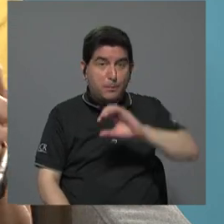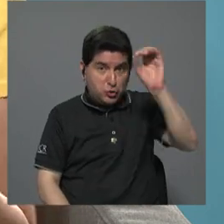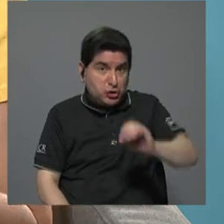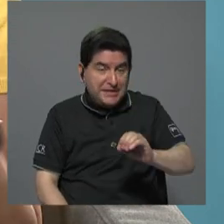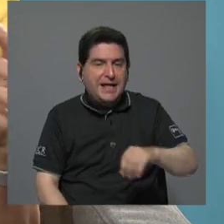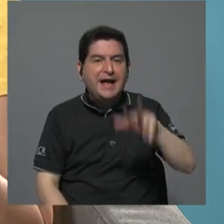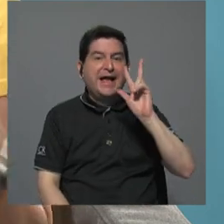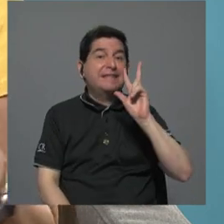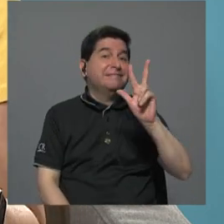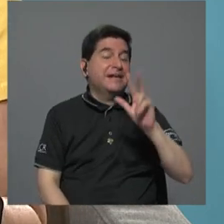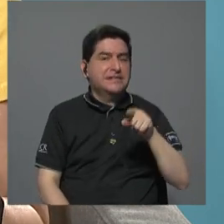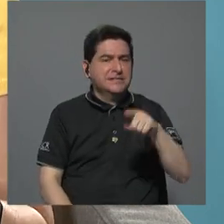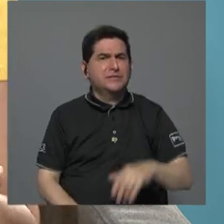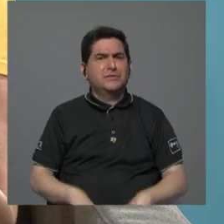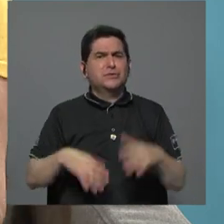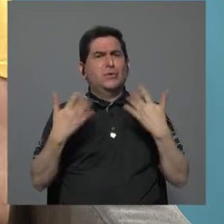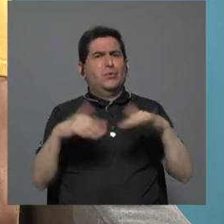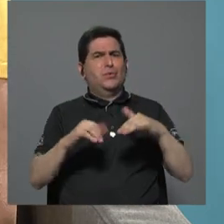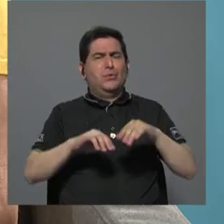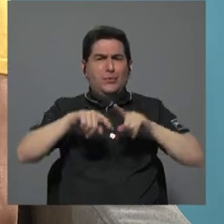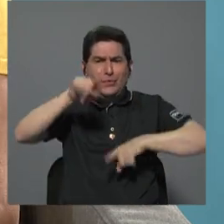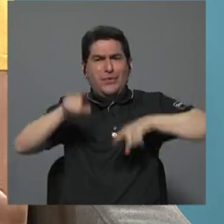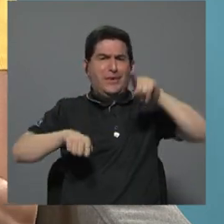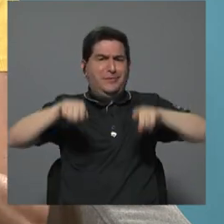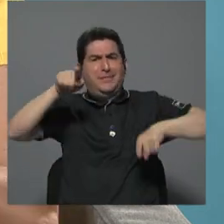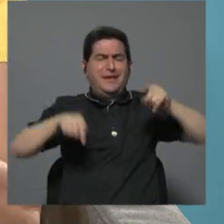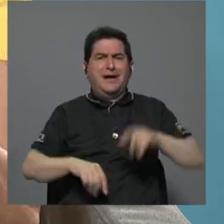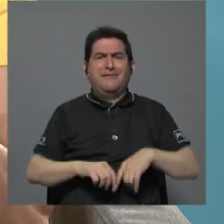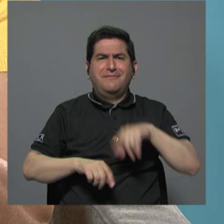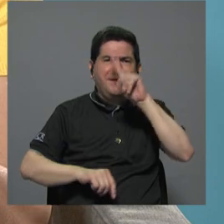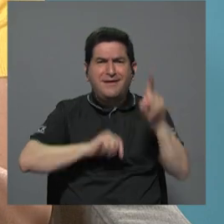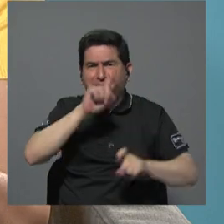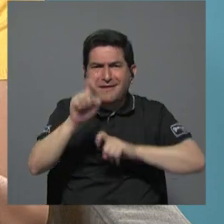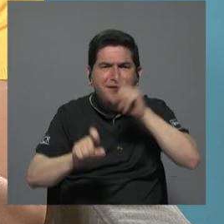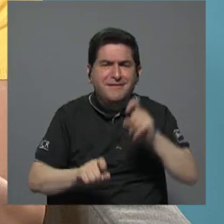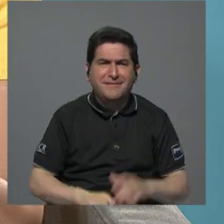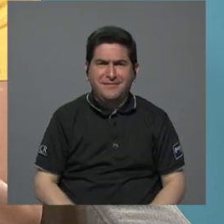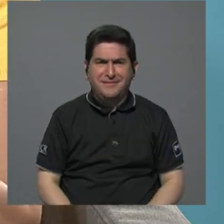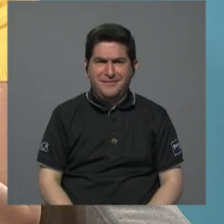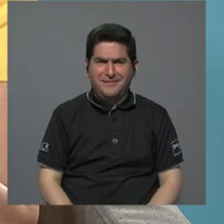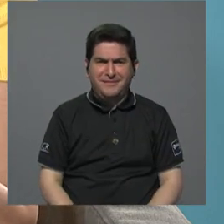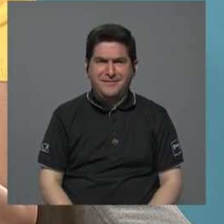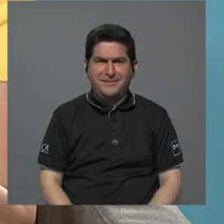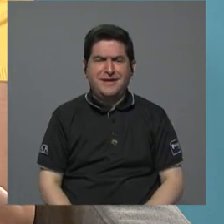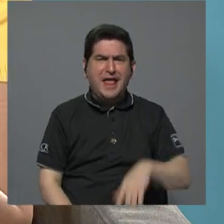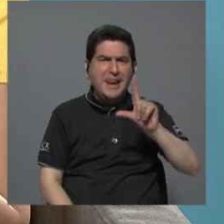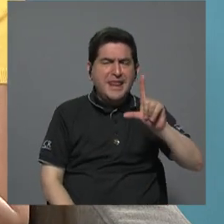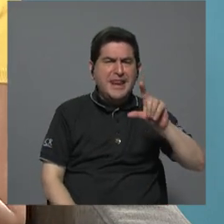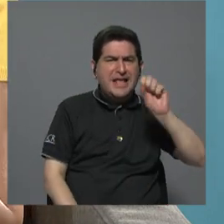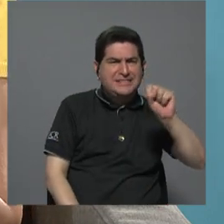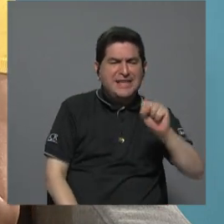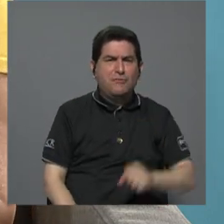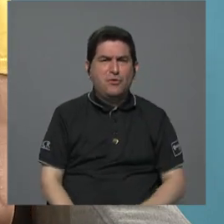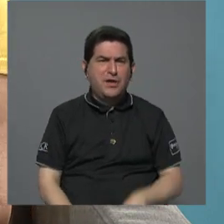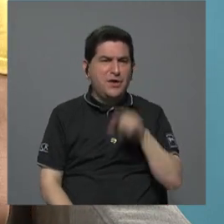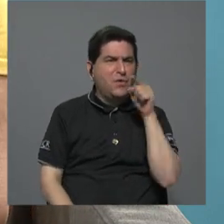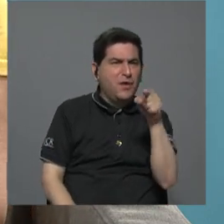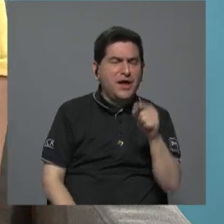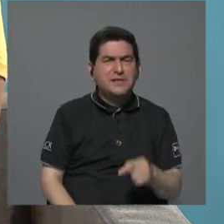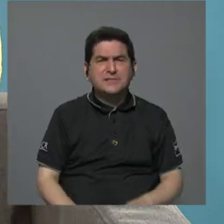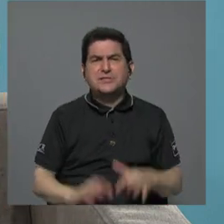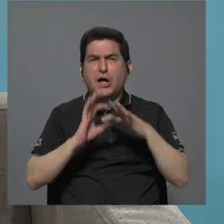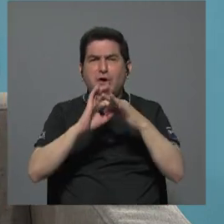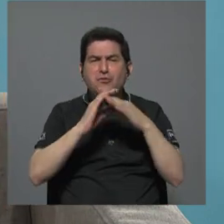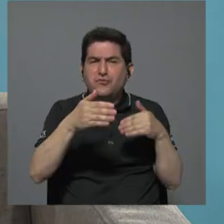juego tremendo, Si ese tres de Linet Saborio puede estar en una